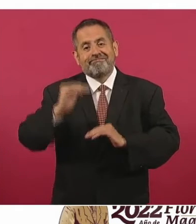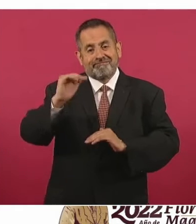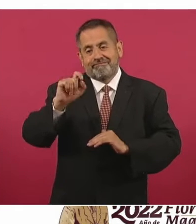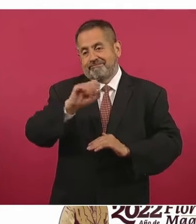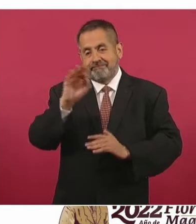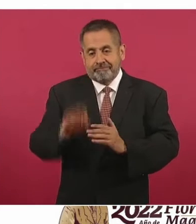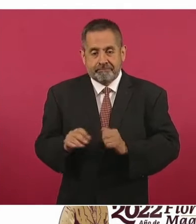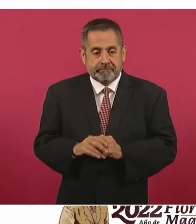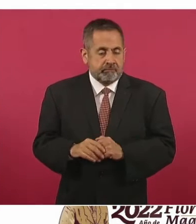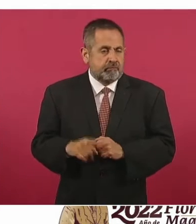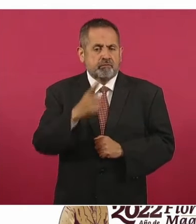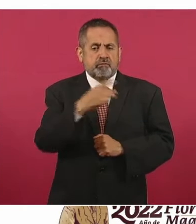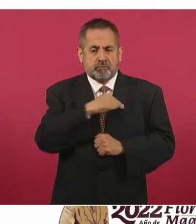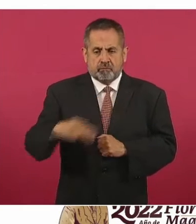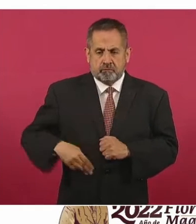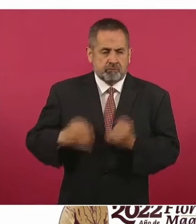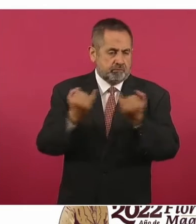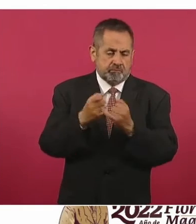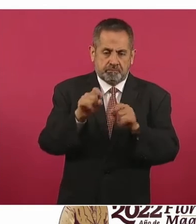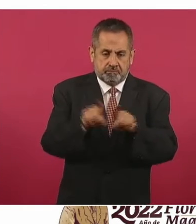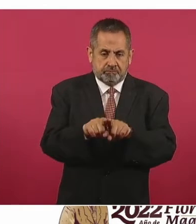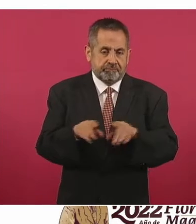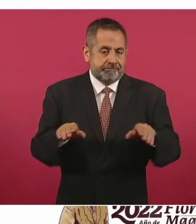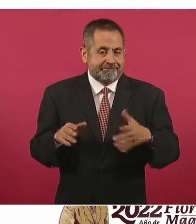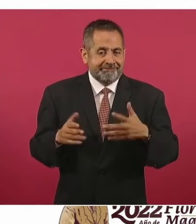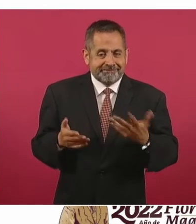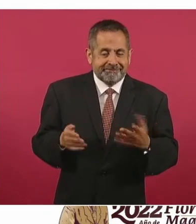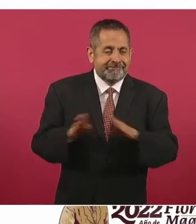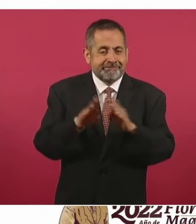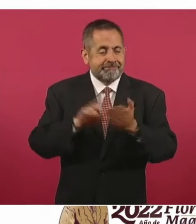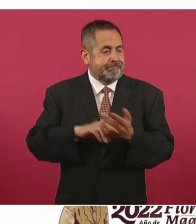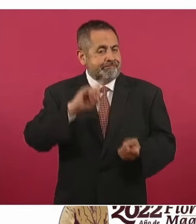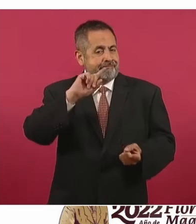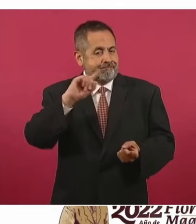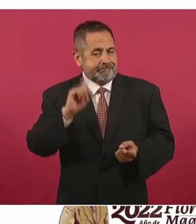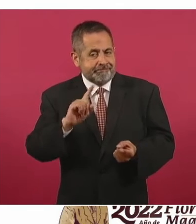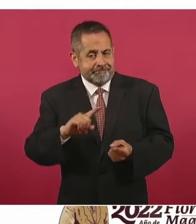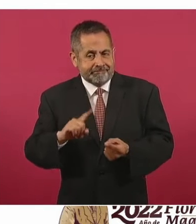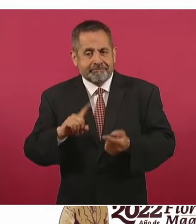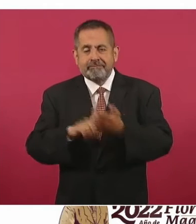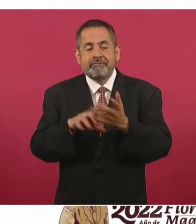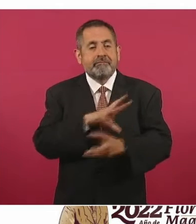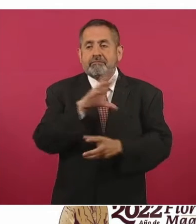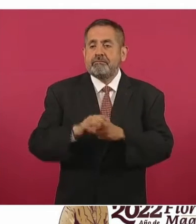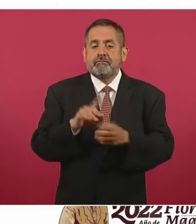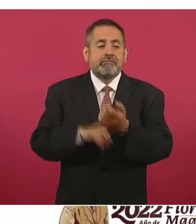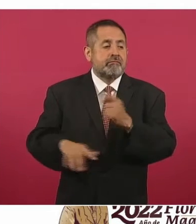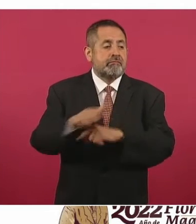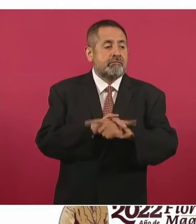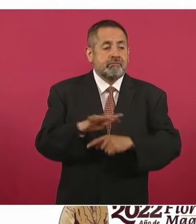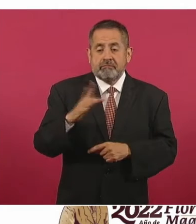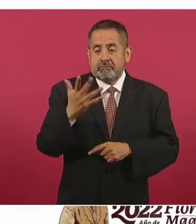un municipio permaneció sin cambios y el promedio de la disminución de los cincuenta municipios es de